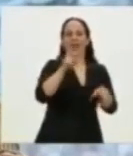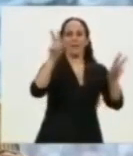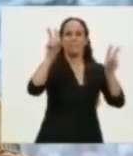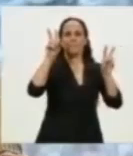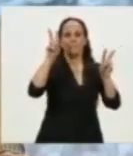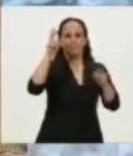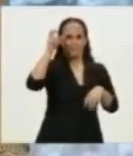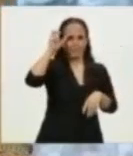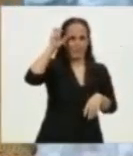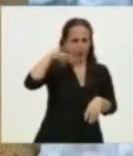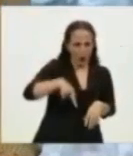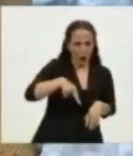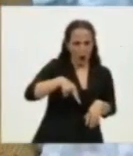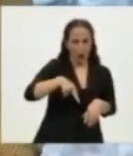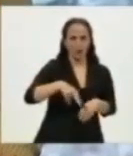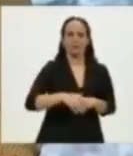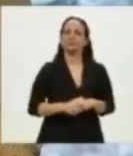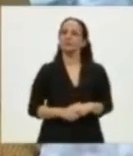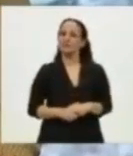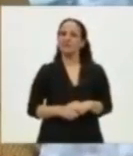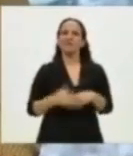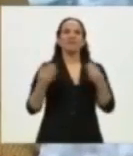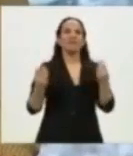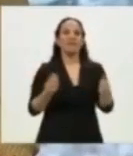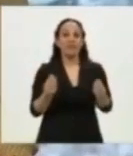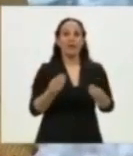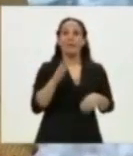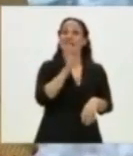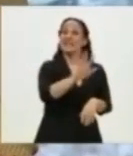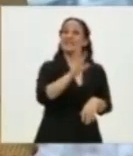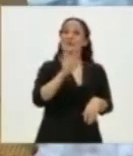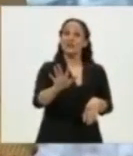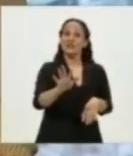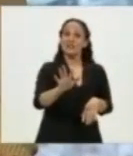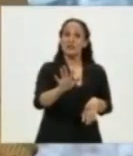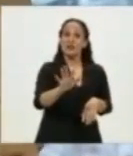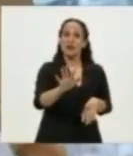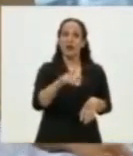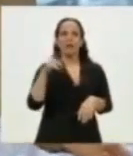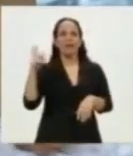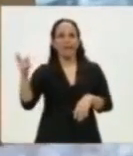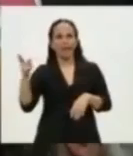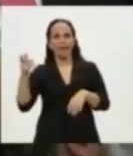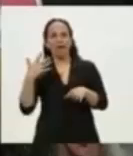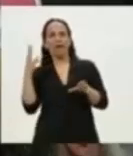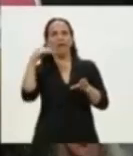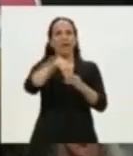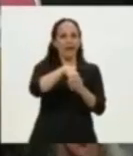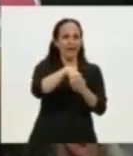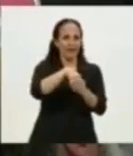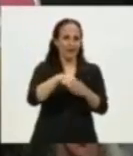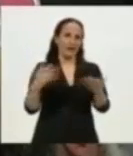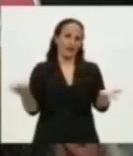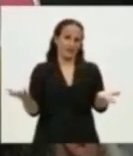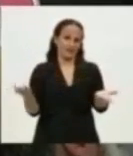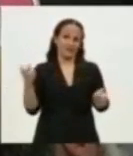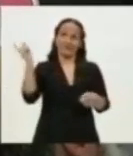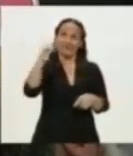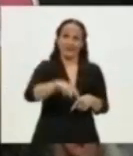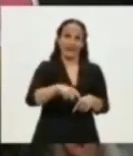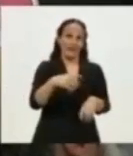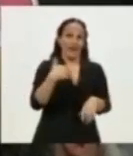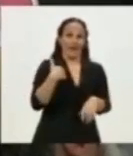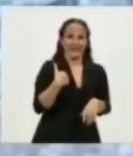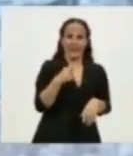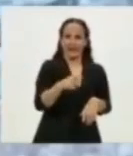¿Qué pasa con esta Mercedes Benz en el año 55? La intervienen. Claro, había venido a la Argentina durante el gobierno de